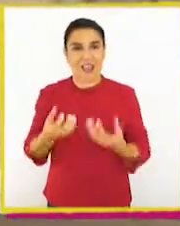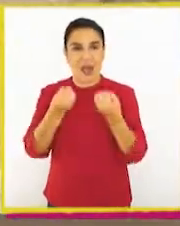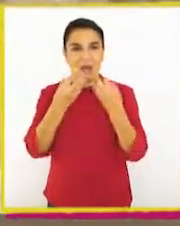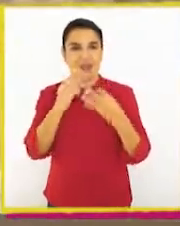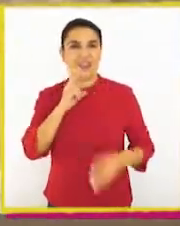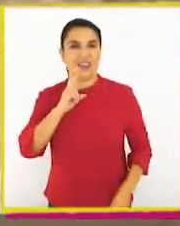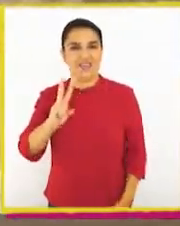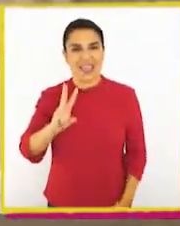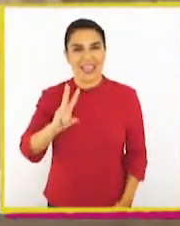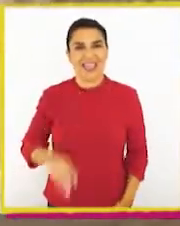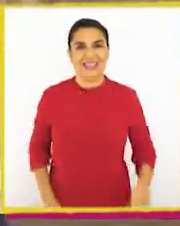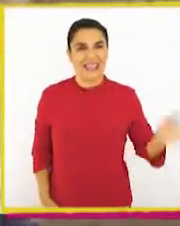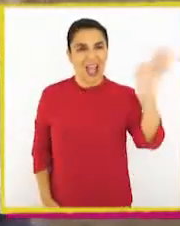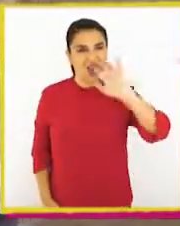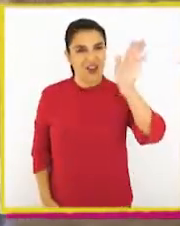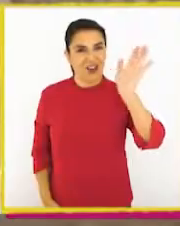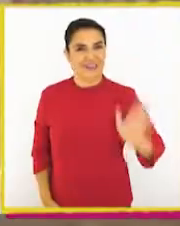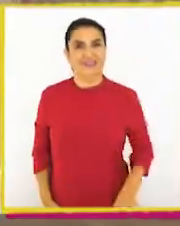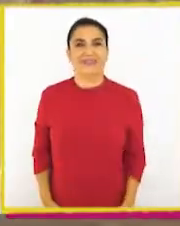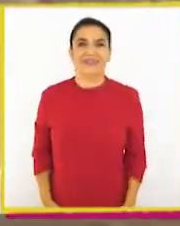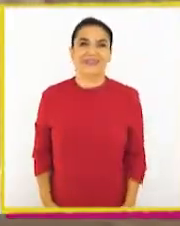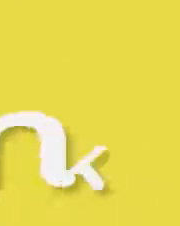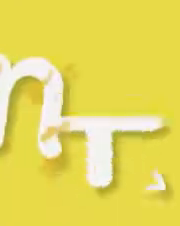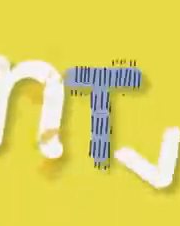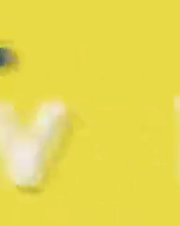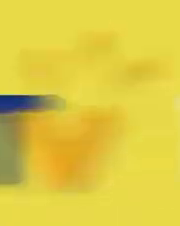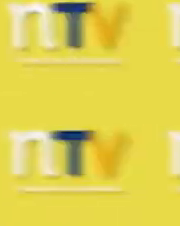esto es Aprendo TV. ¡Chao!